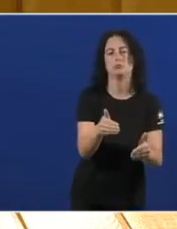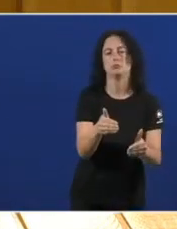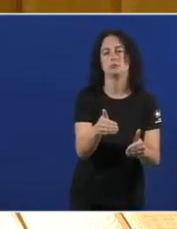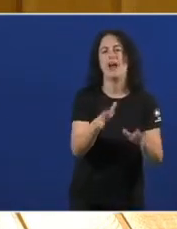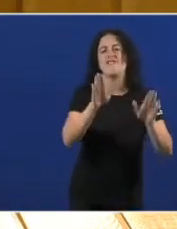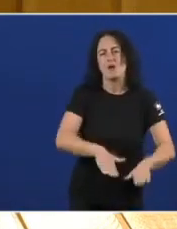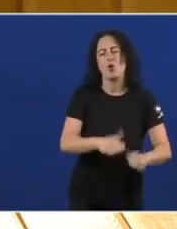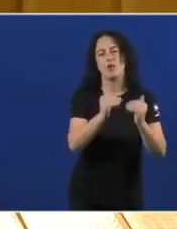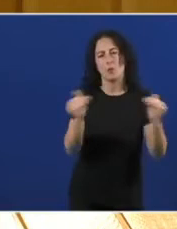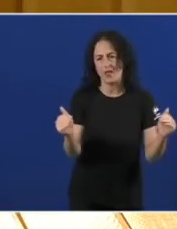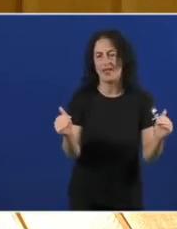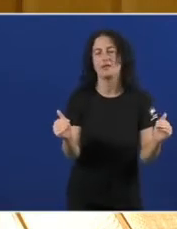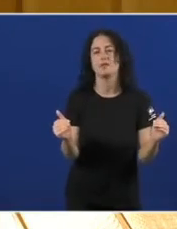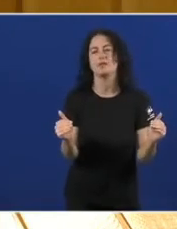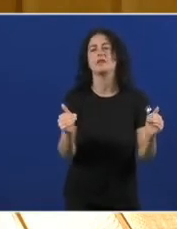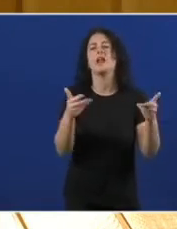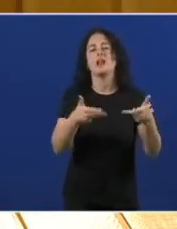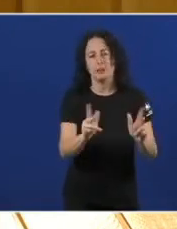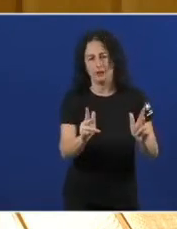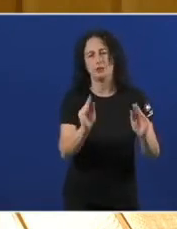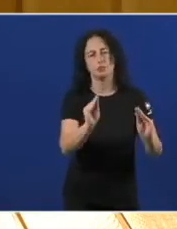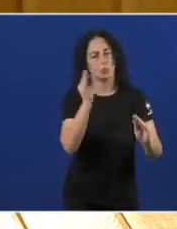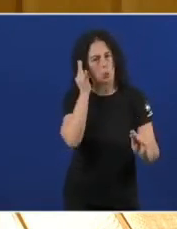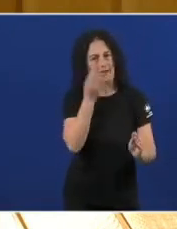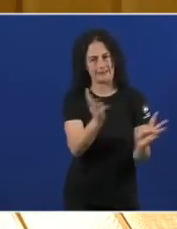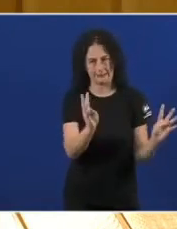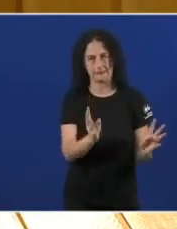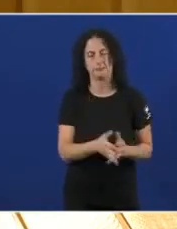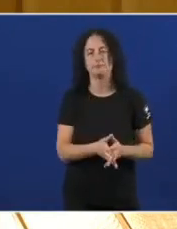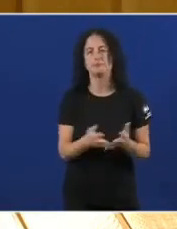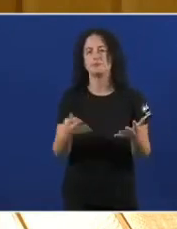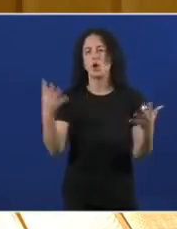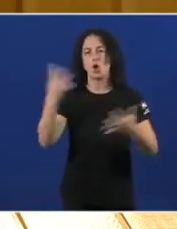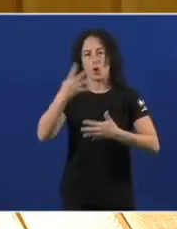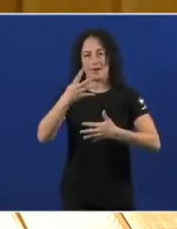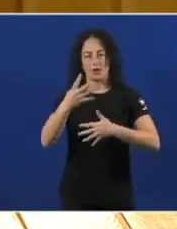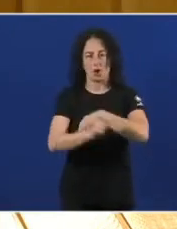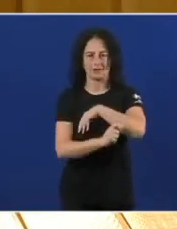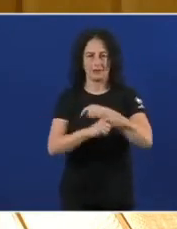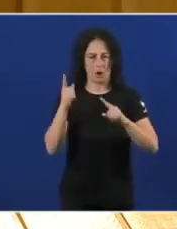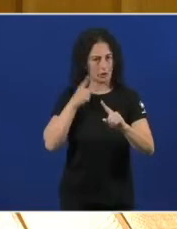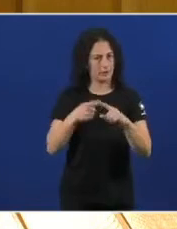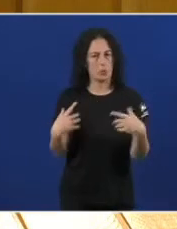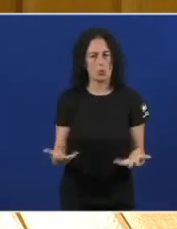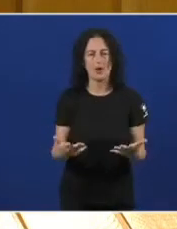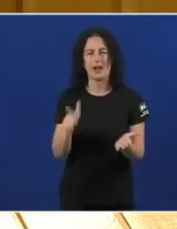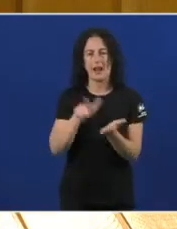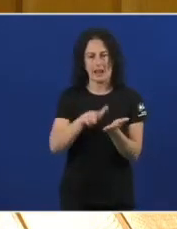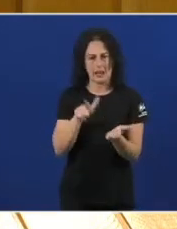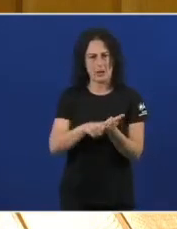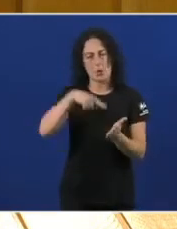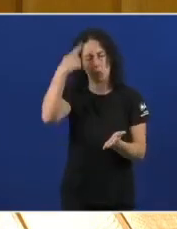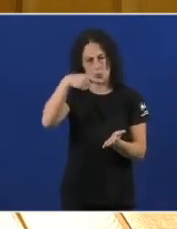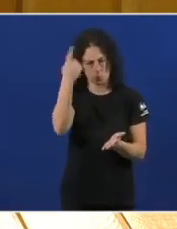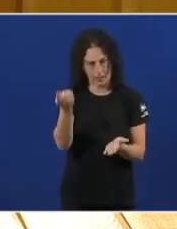favor Da igualdade E da liberdade Das mulleres O noveno Objetivo Estratéxico É a lingua E a cultura